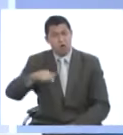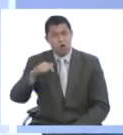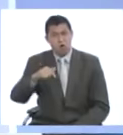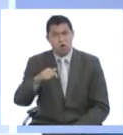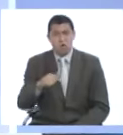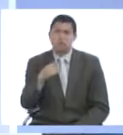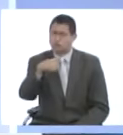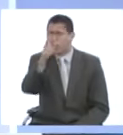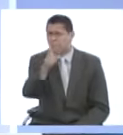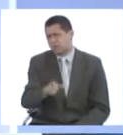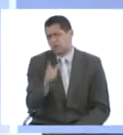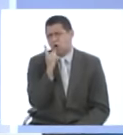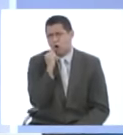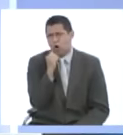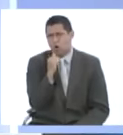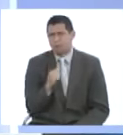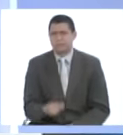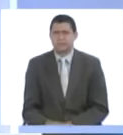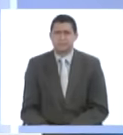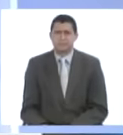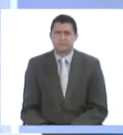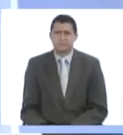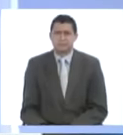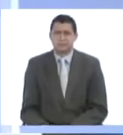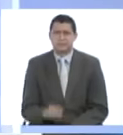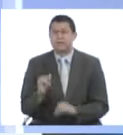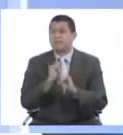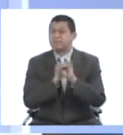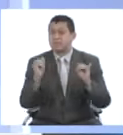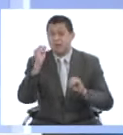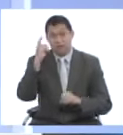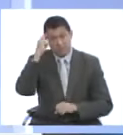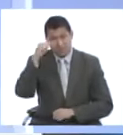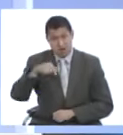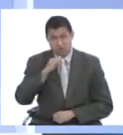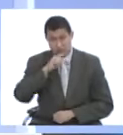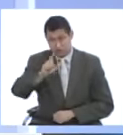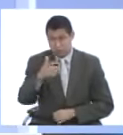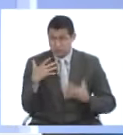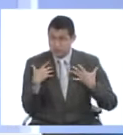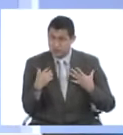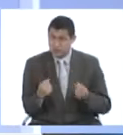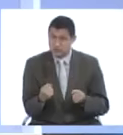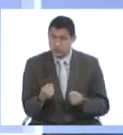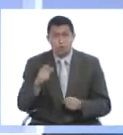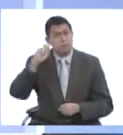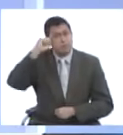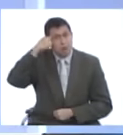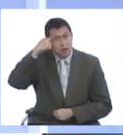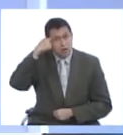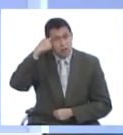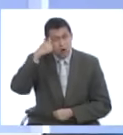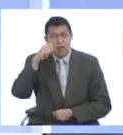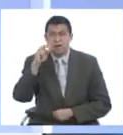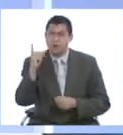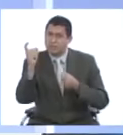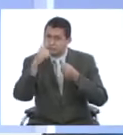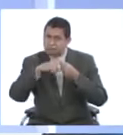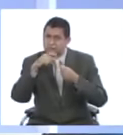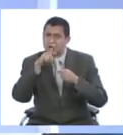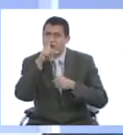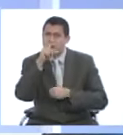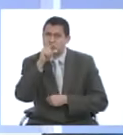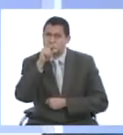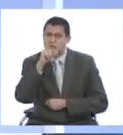dieron, como el señor Erickson, Francisco y Edgardo. Nosotros vamos a terminar por el día de hoy Noticias Globovisión Salud, recordándonos que nos pueden seguir a través de nuestras